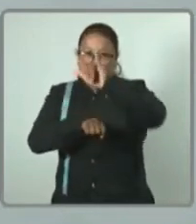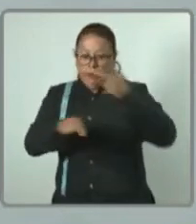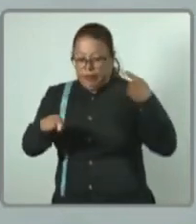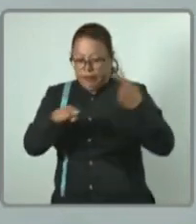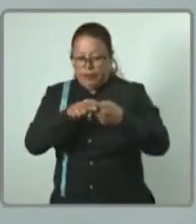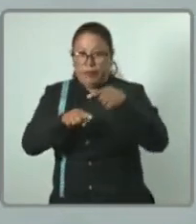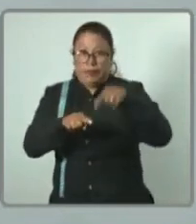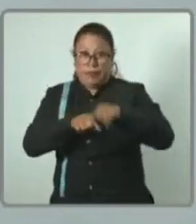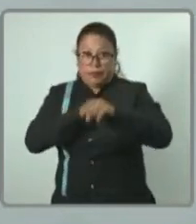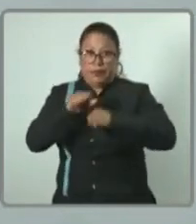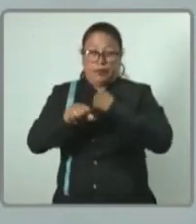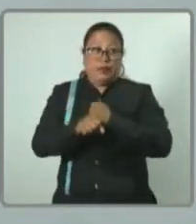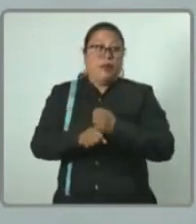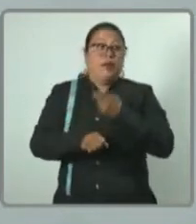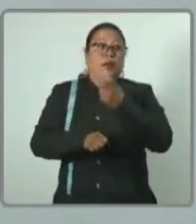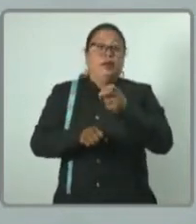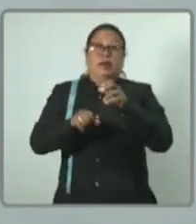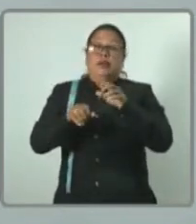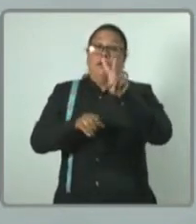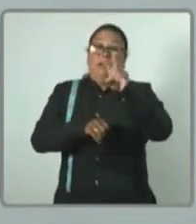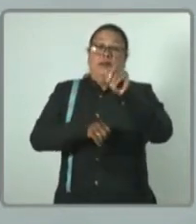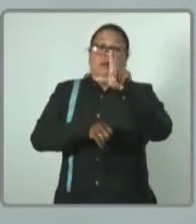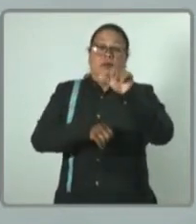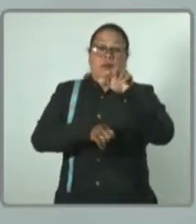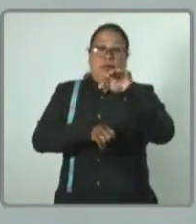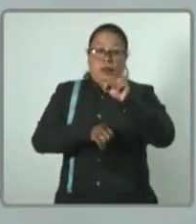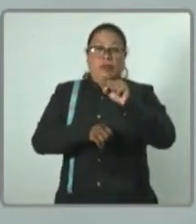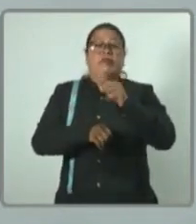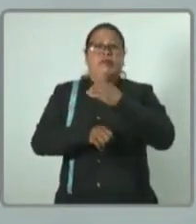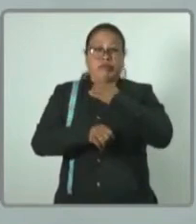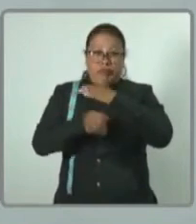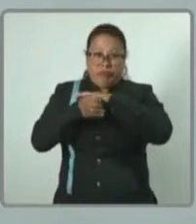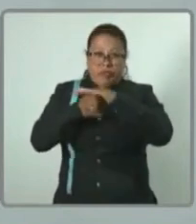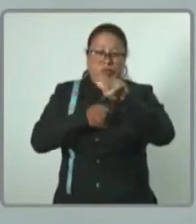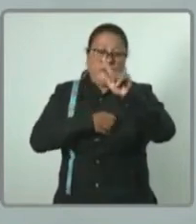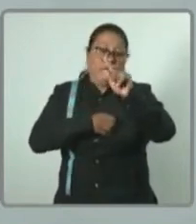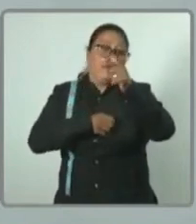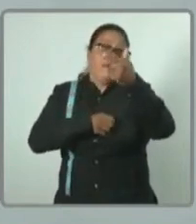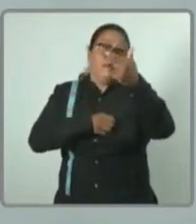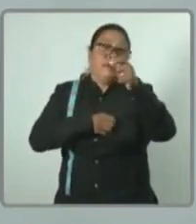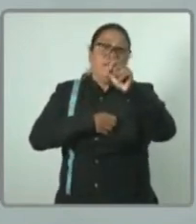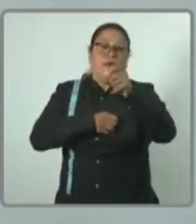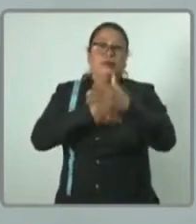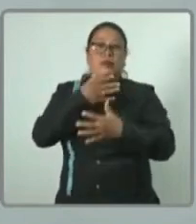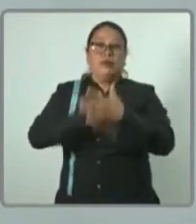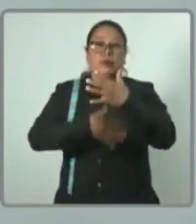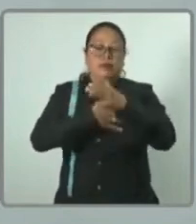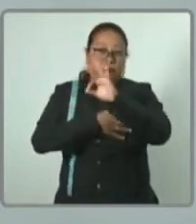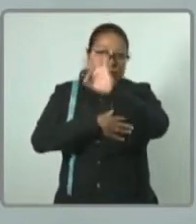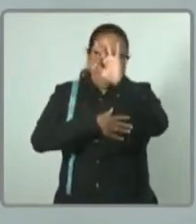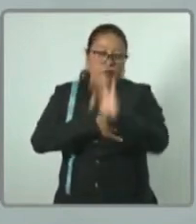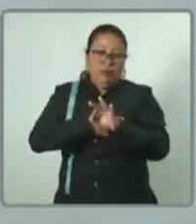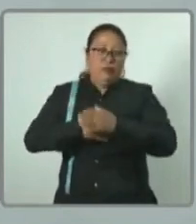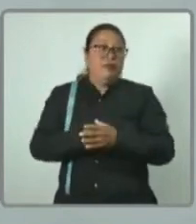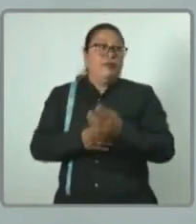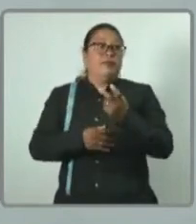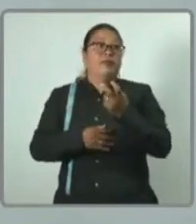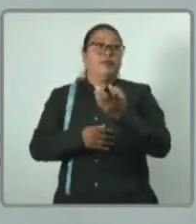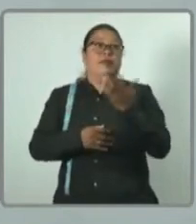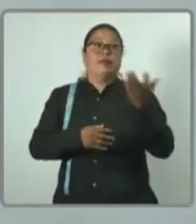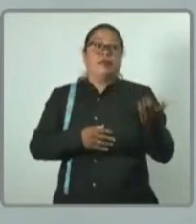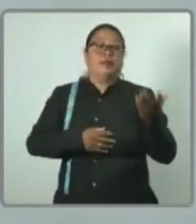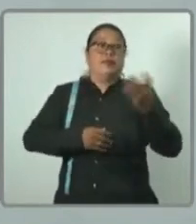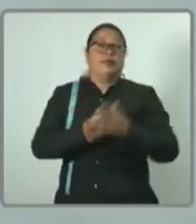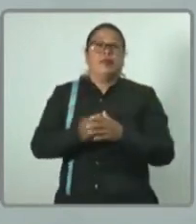de este año. La aerolínea ha registrado una ocupación aérea de 77.15%, lo que se traduce